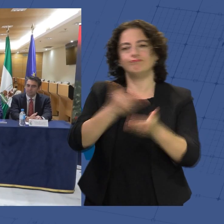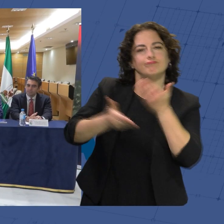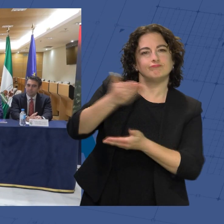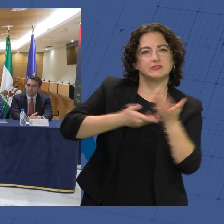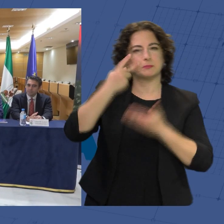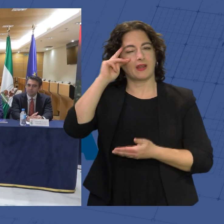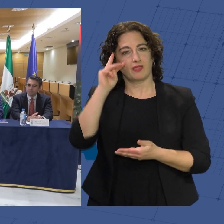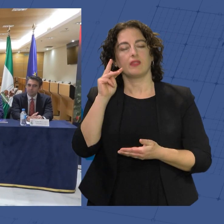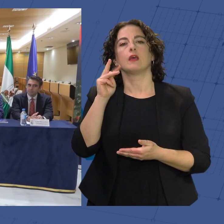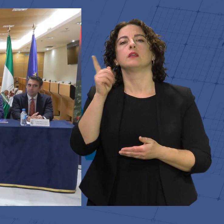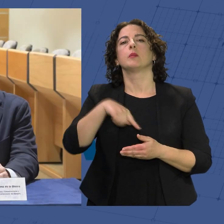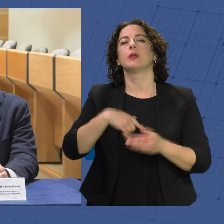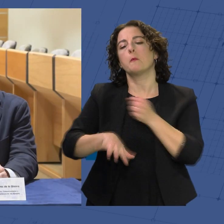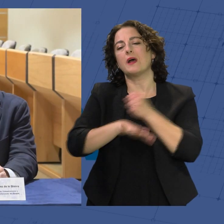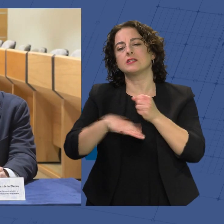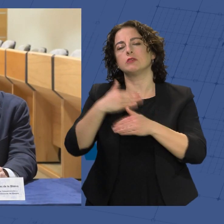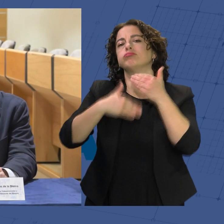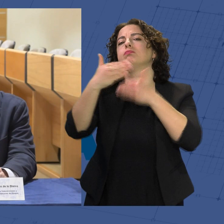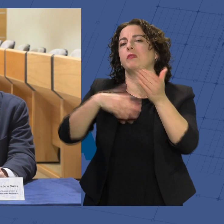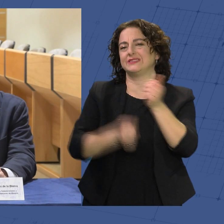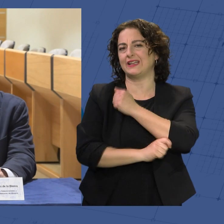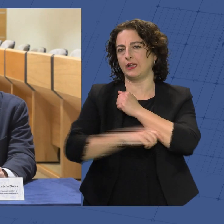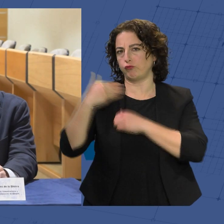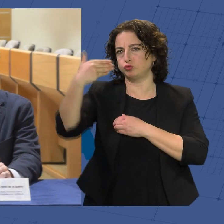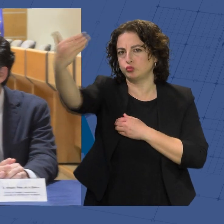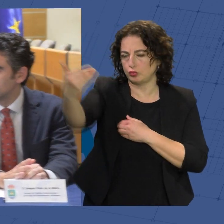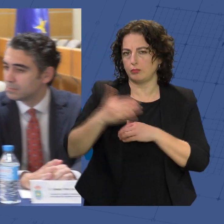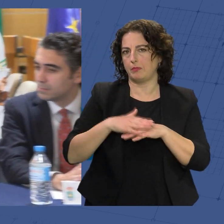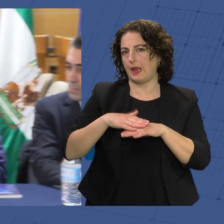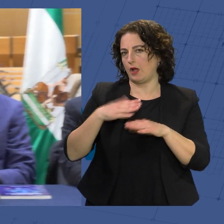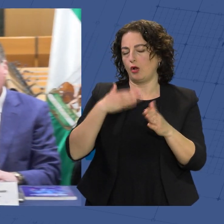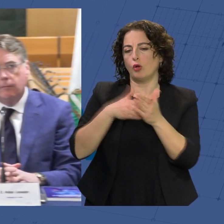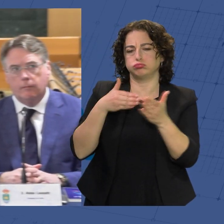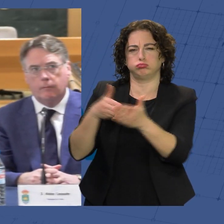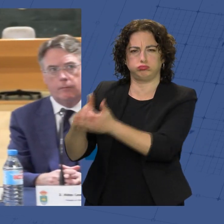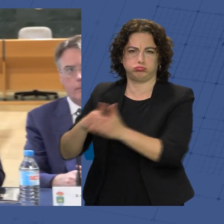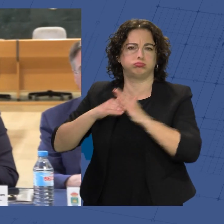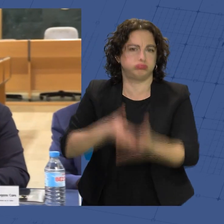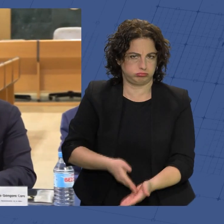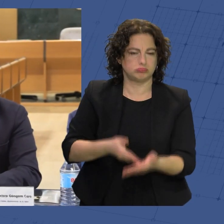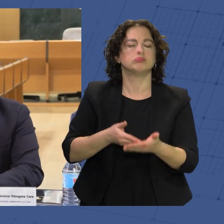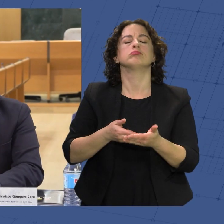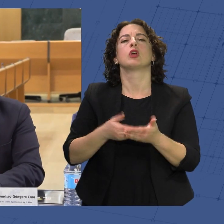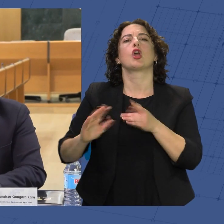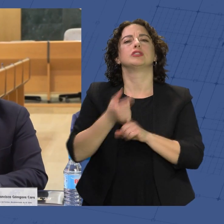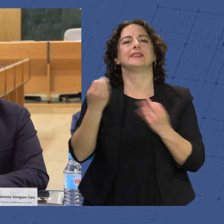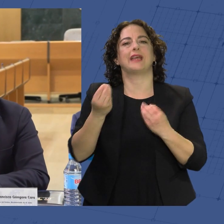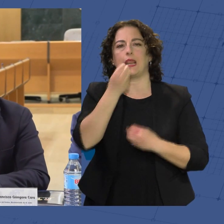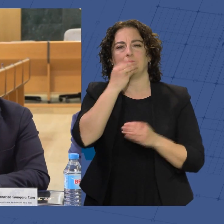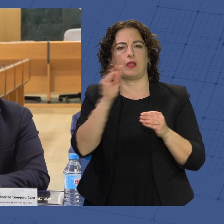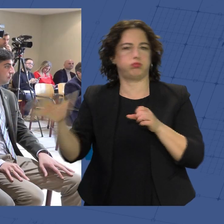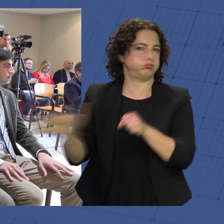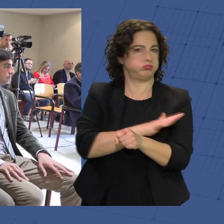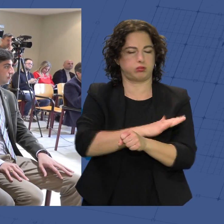y sentando las bases de una estrategia de futuro que permita superar los obstáculos y lograr el abastecimiento de alimentación